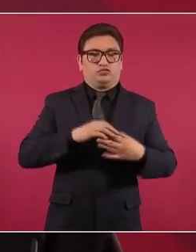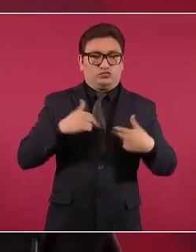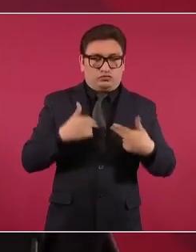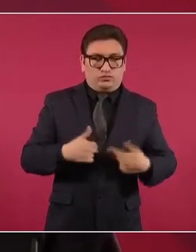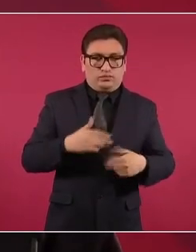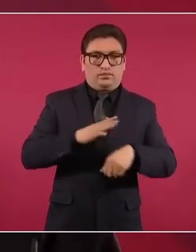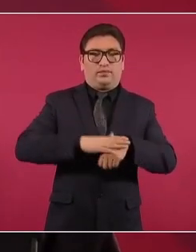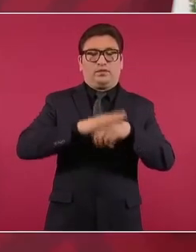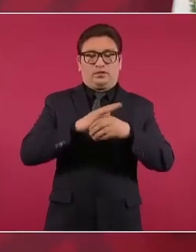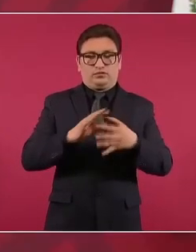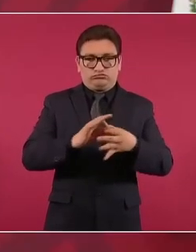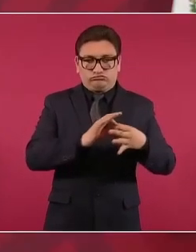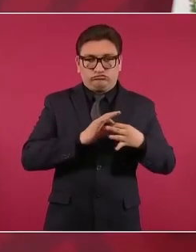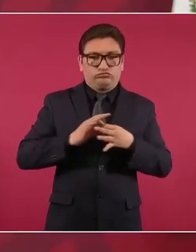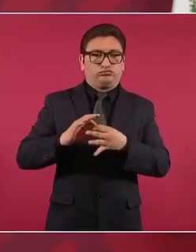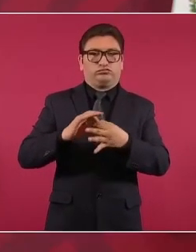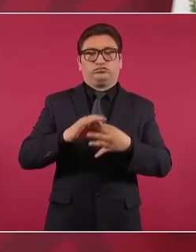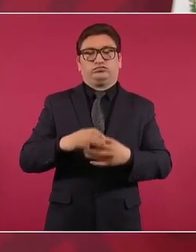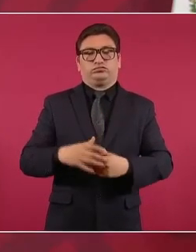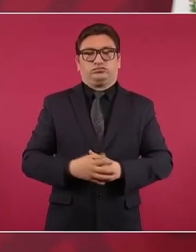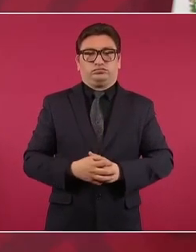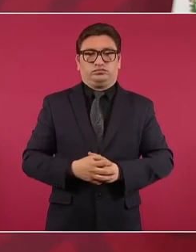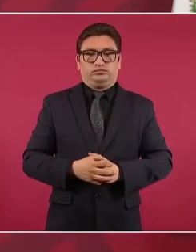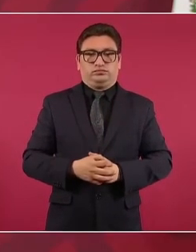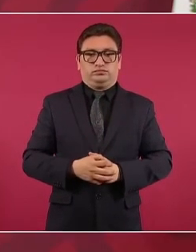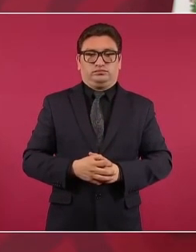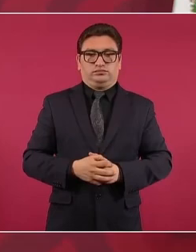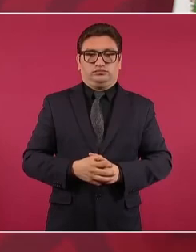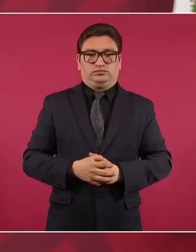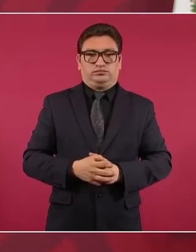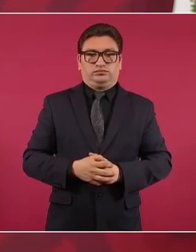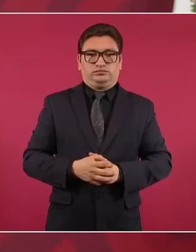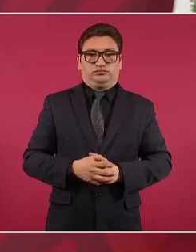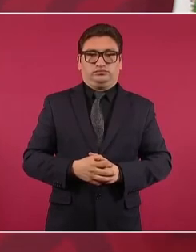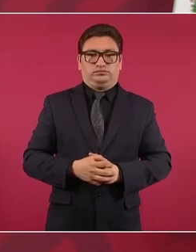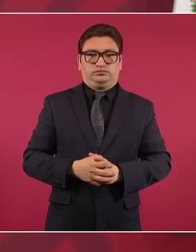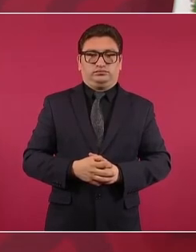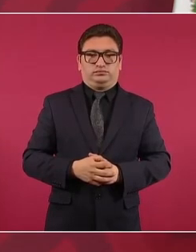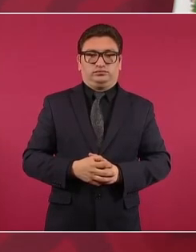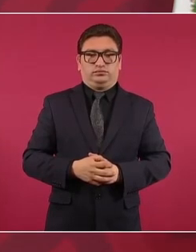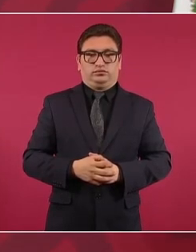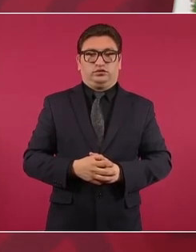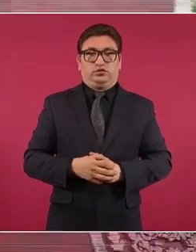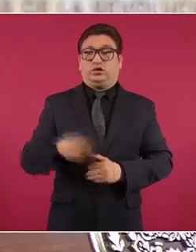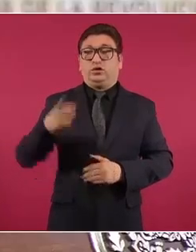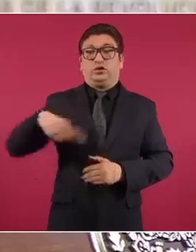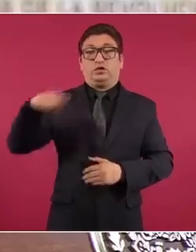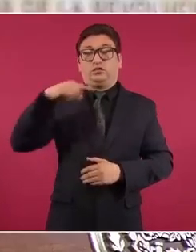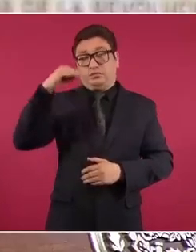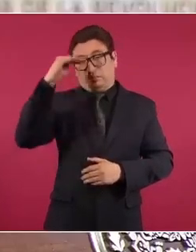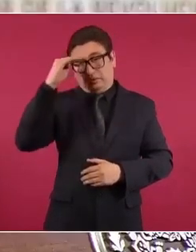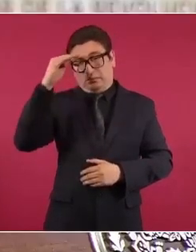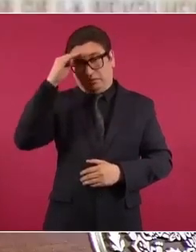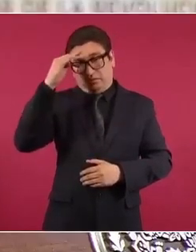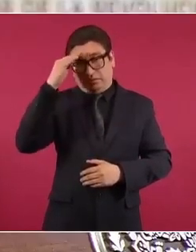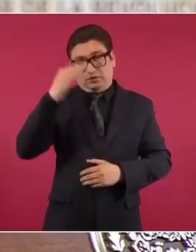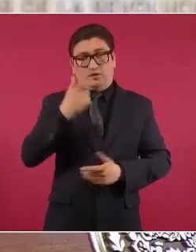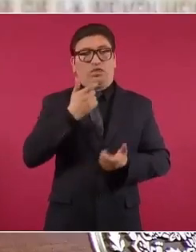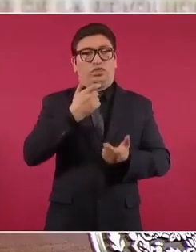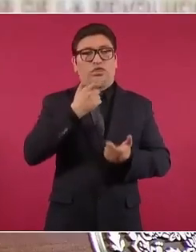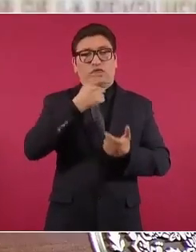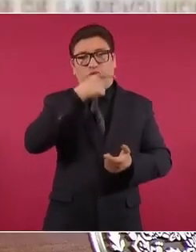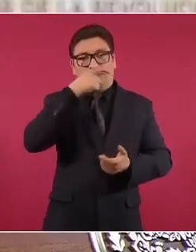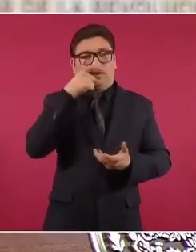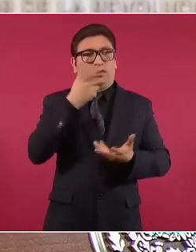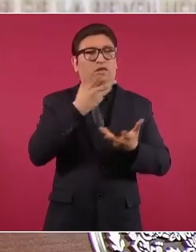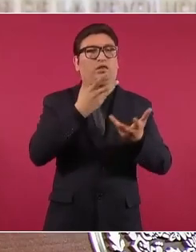más fraternos y no estar pensando nada más en el dinero y en lo